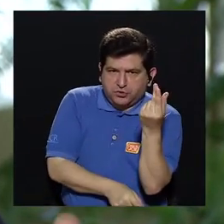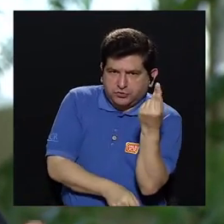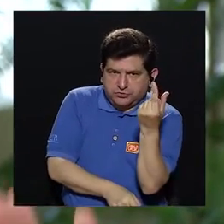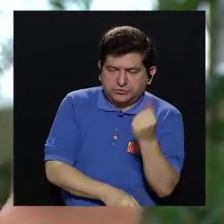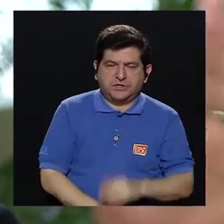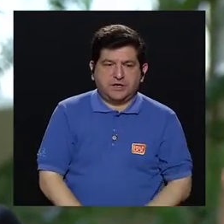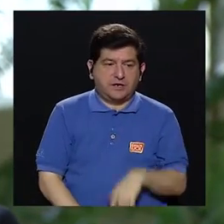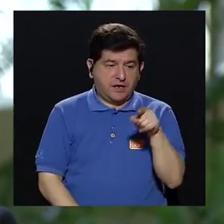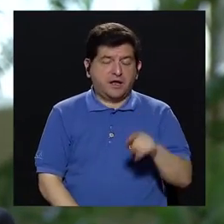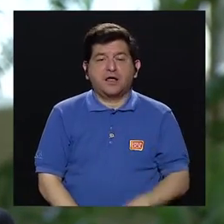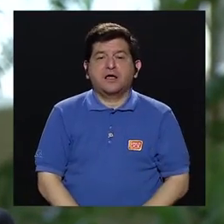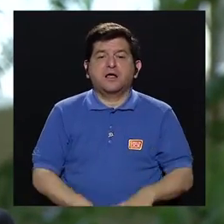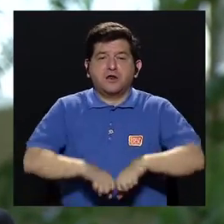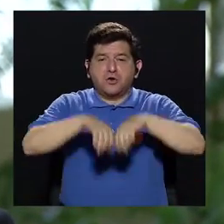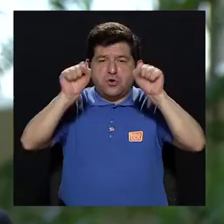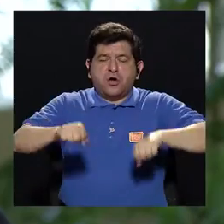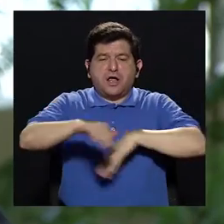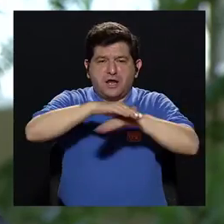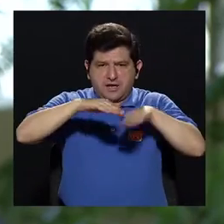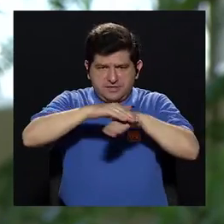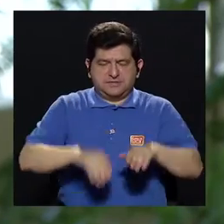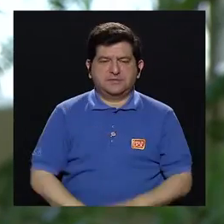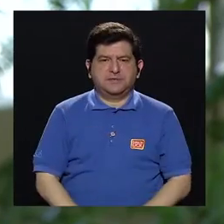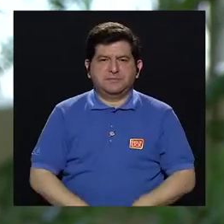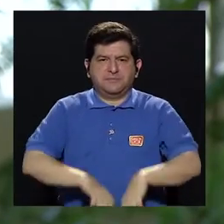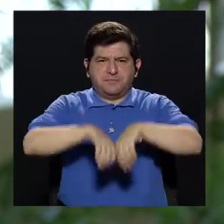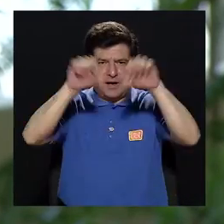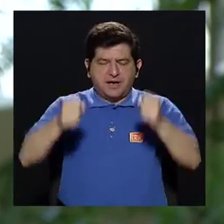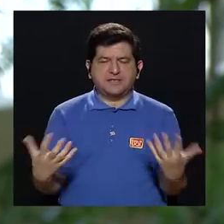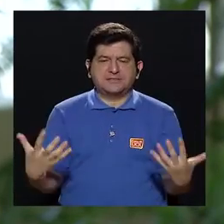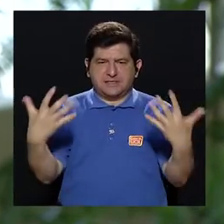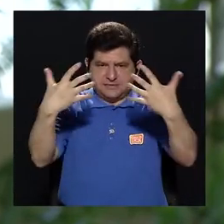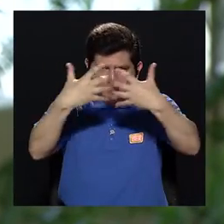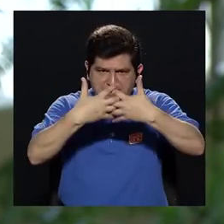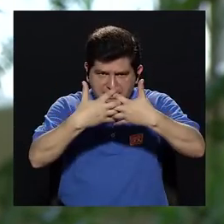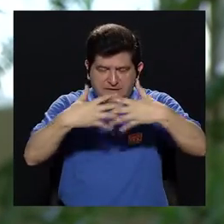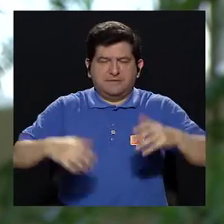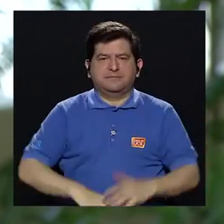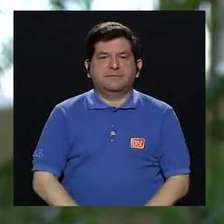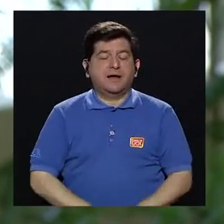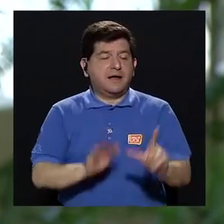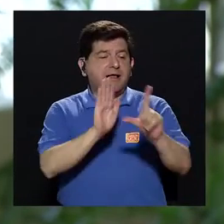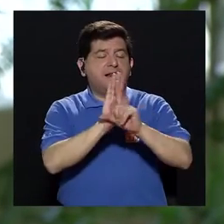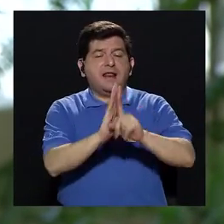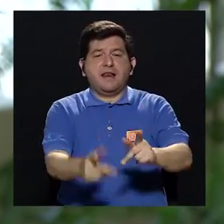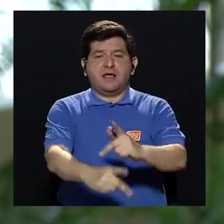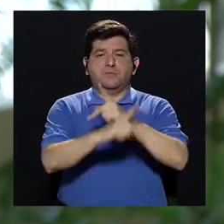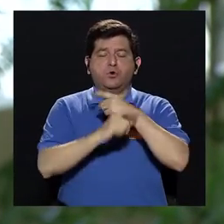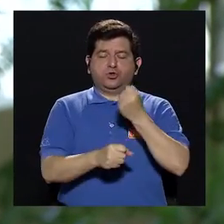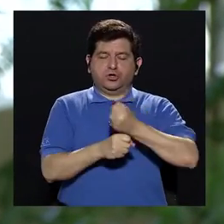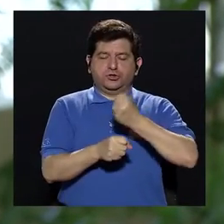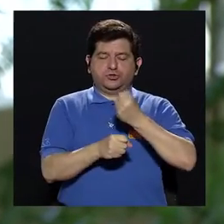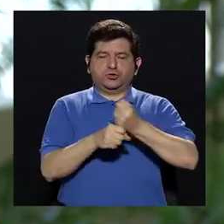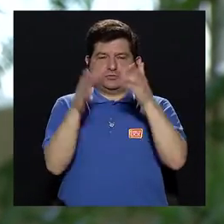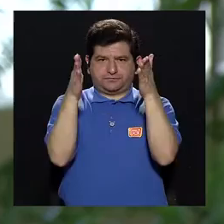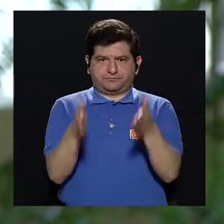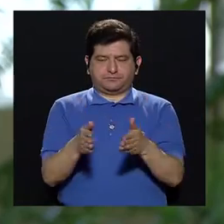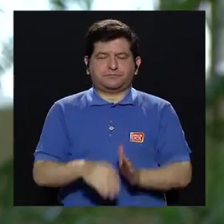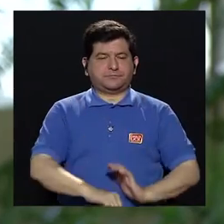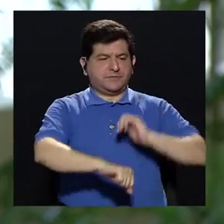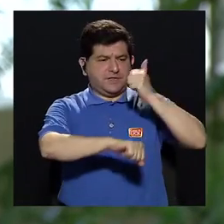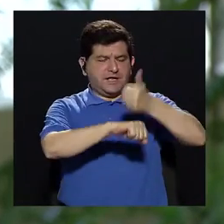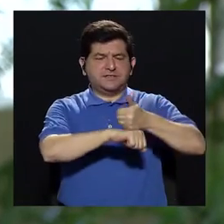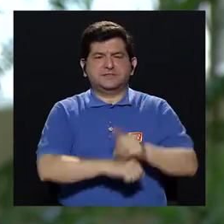fondos. Eso es para el régimen básico. Para el régimen complementario, la Ley de Protección del Trabajador